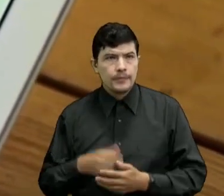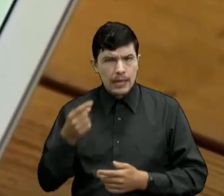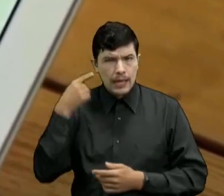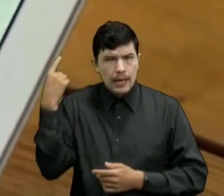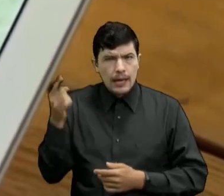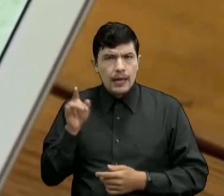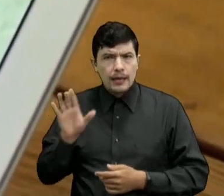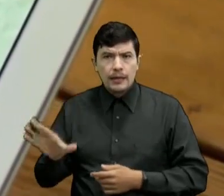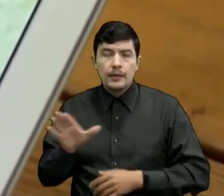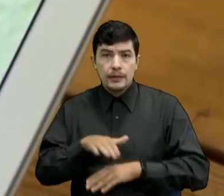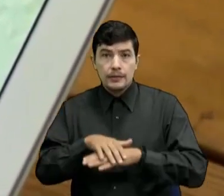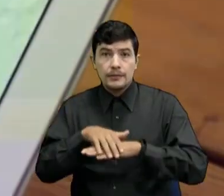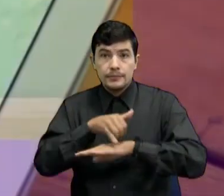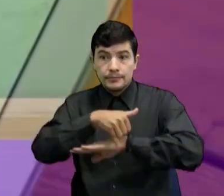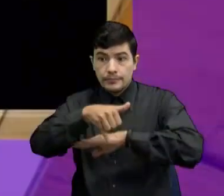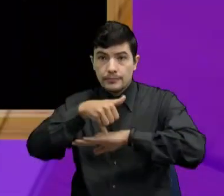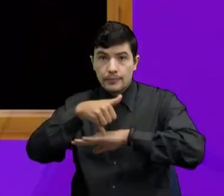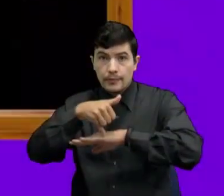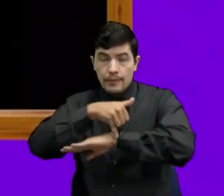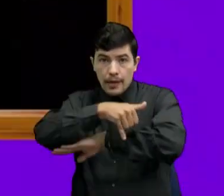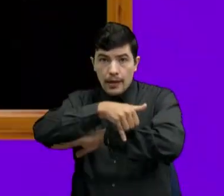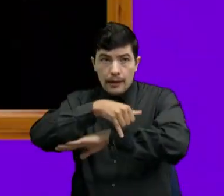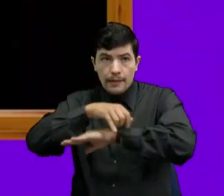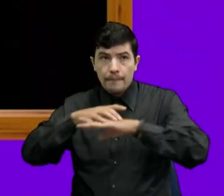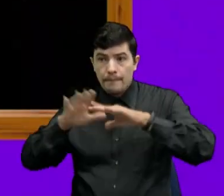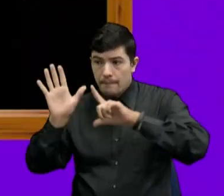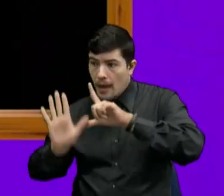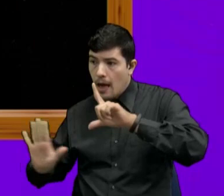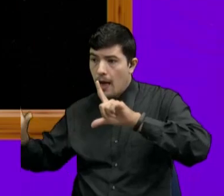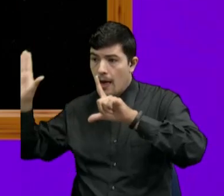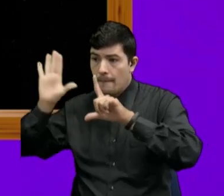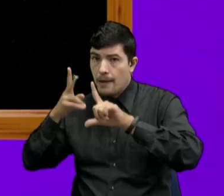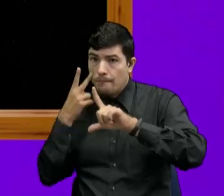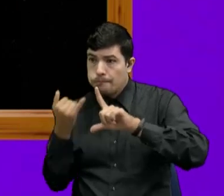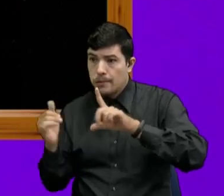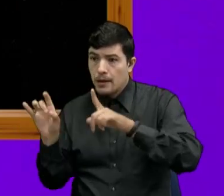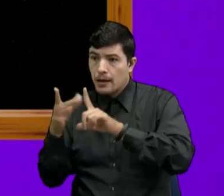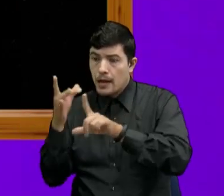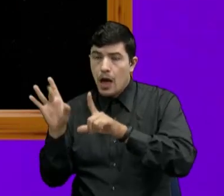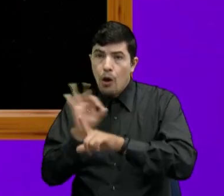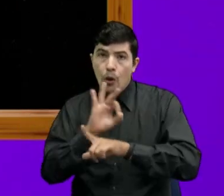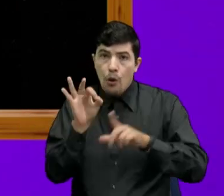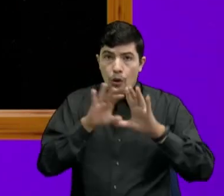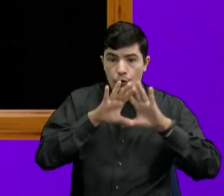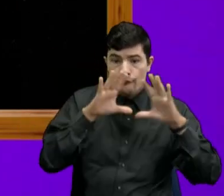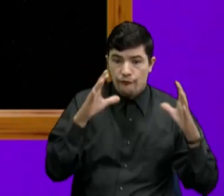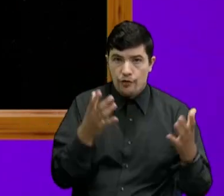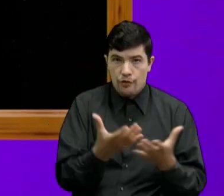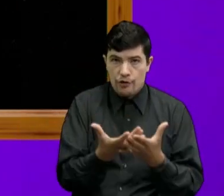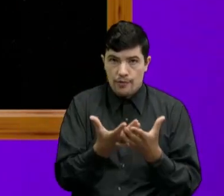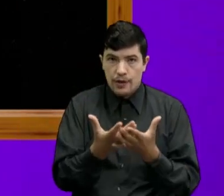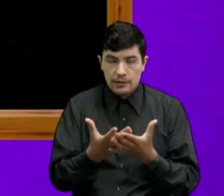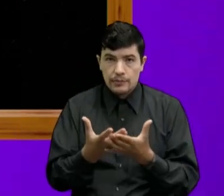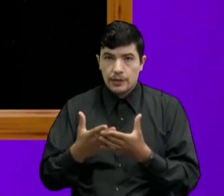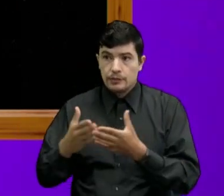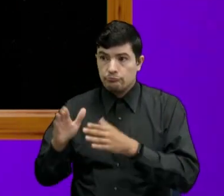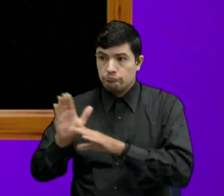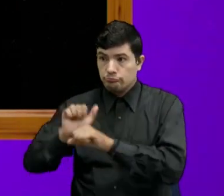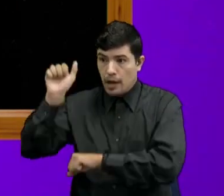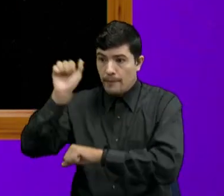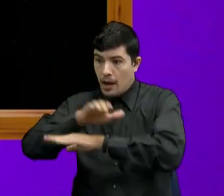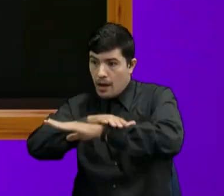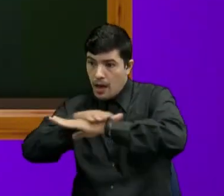imágenes planas Pero también pueden ser de forma esférica Como los globos